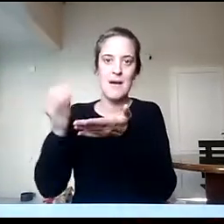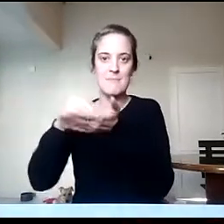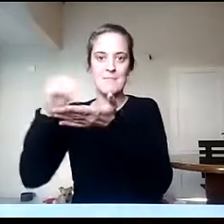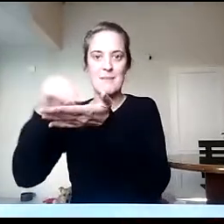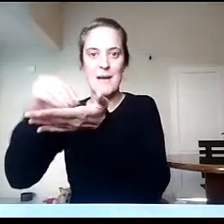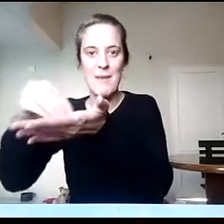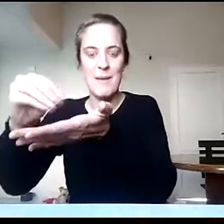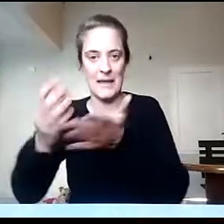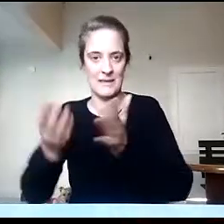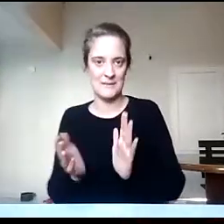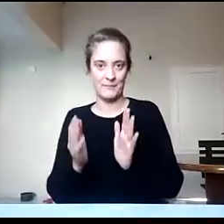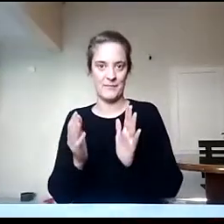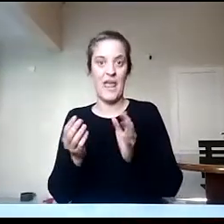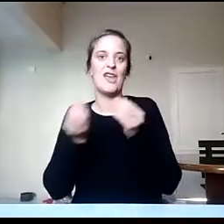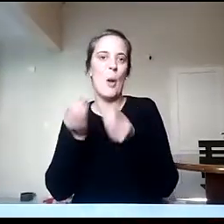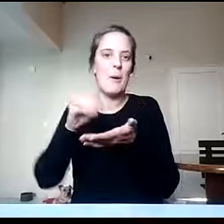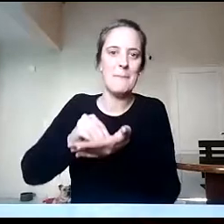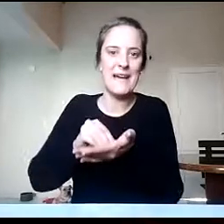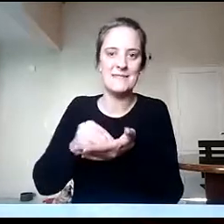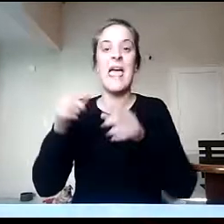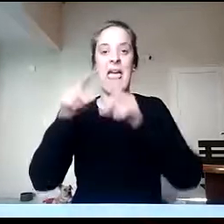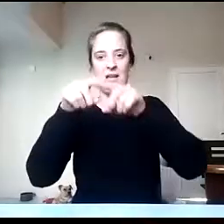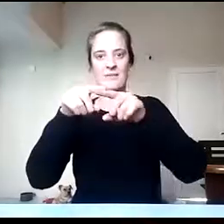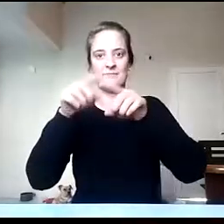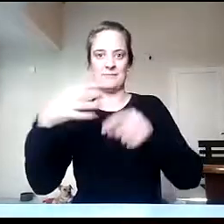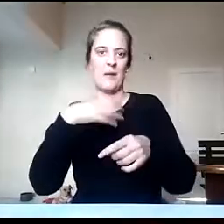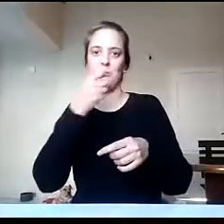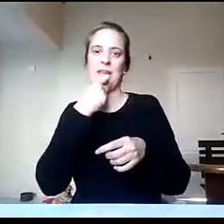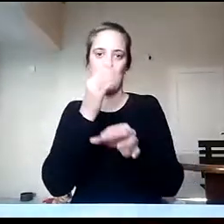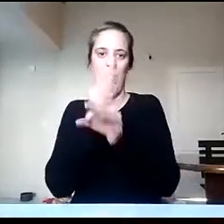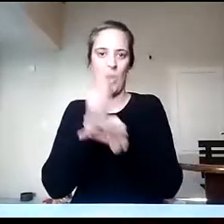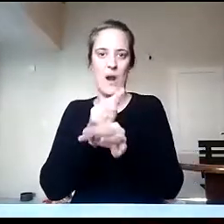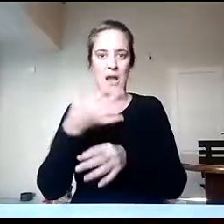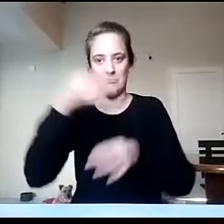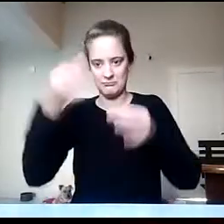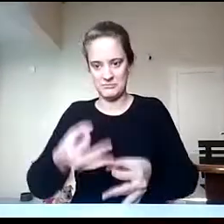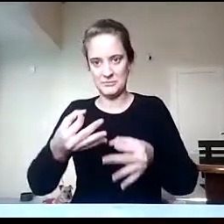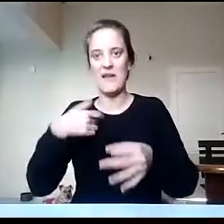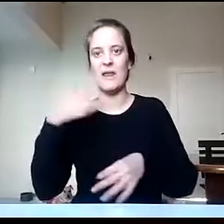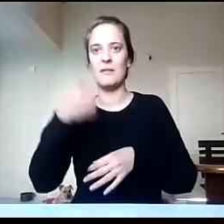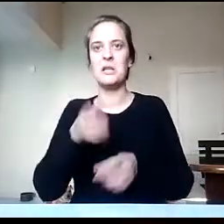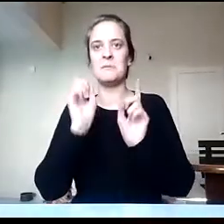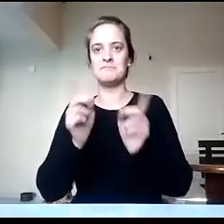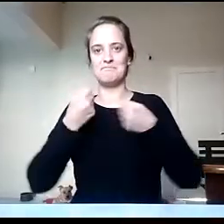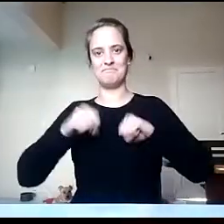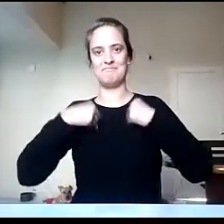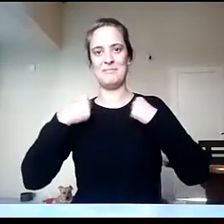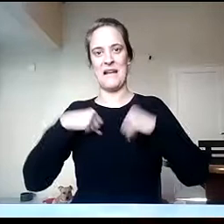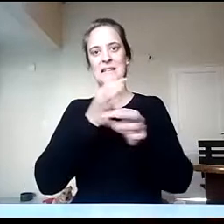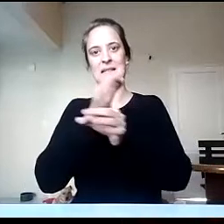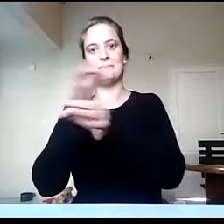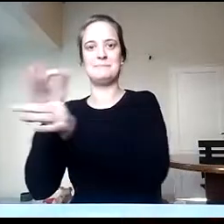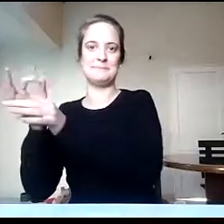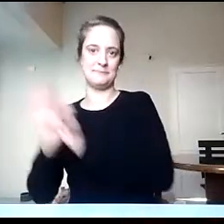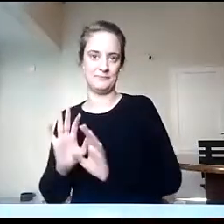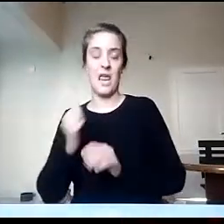en el aula con prácticas concretas para su posterior inserción laboral. Eso también nos parecía importante que ustedes